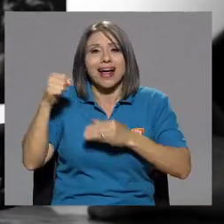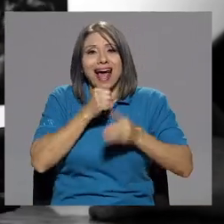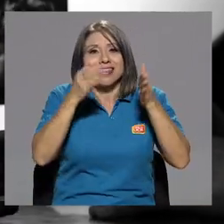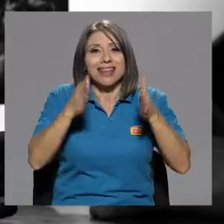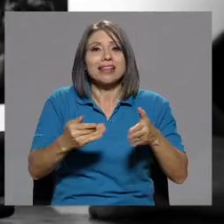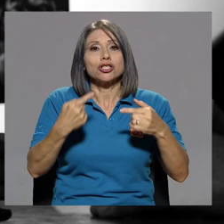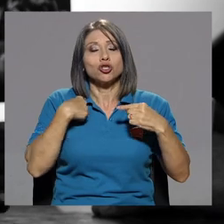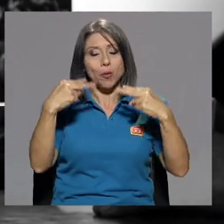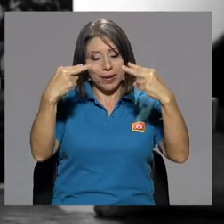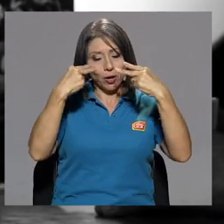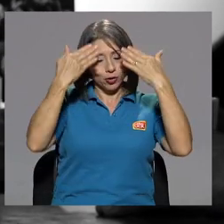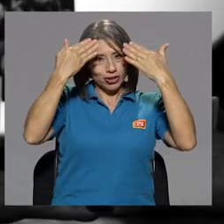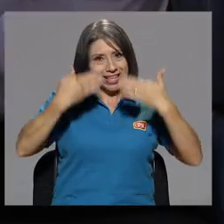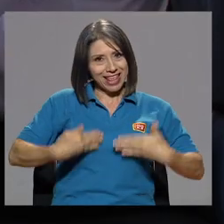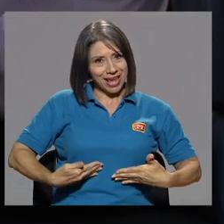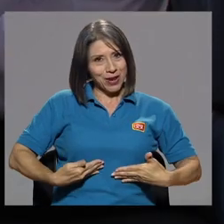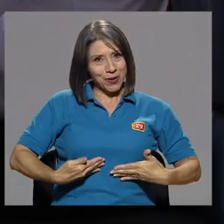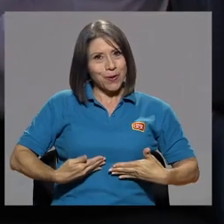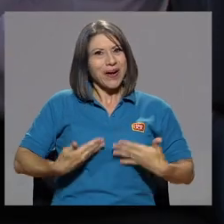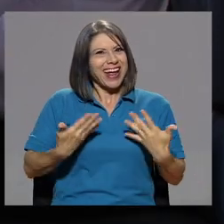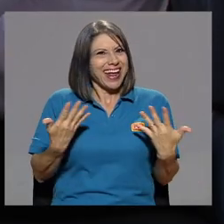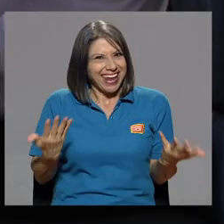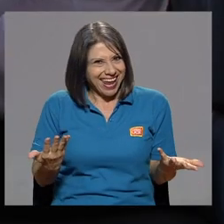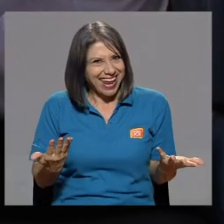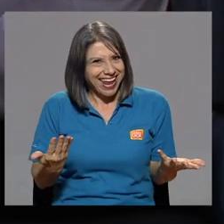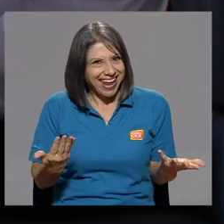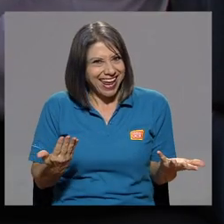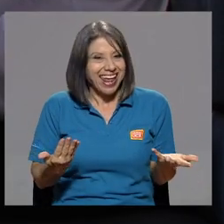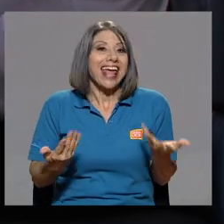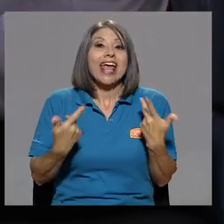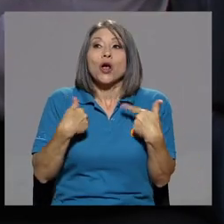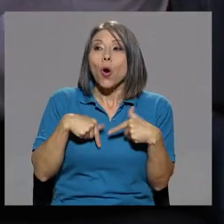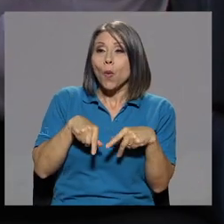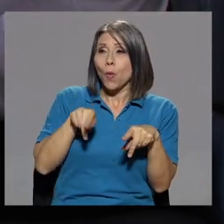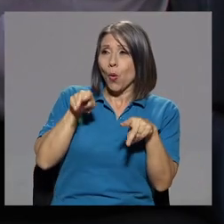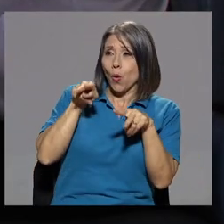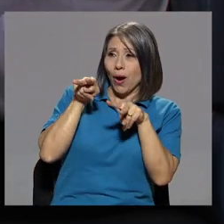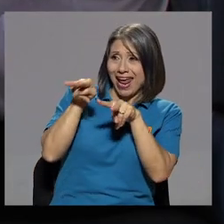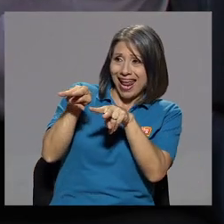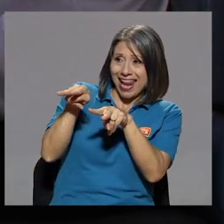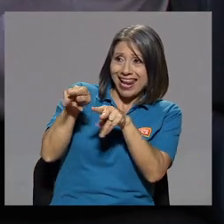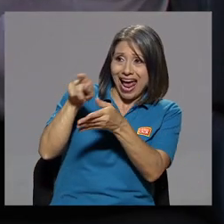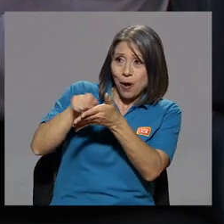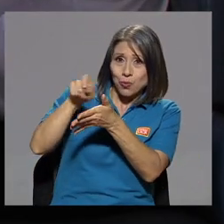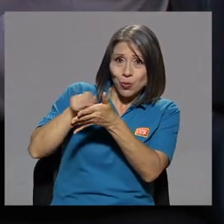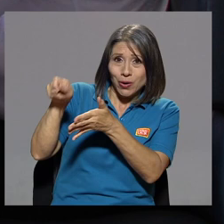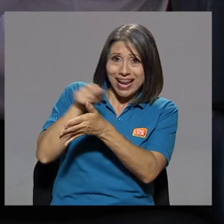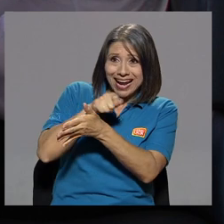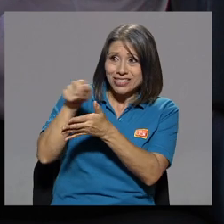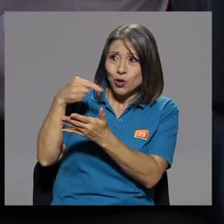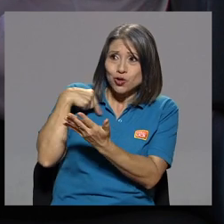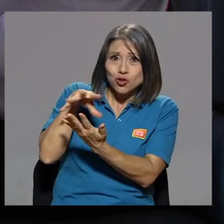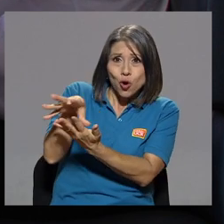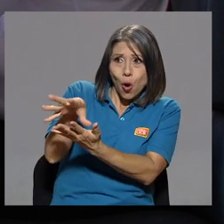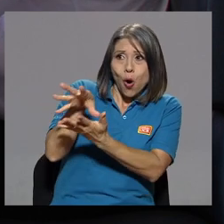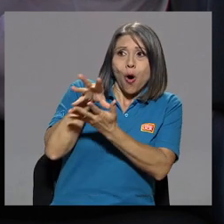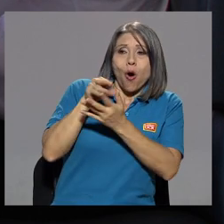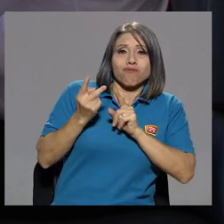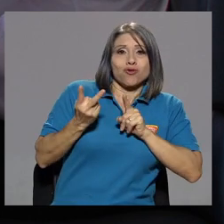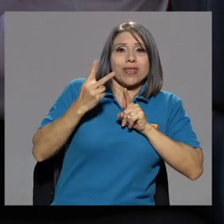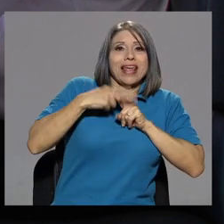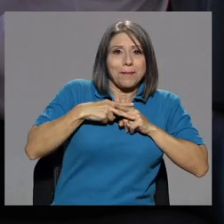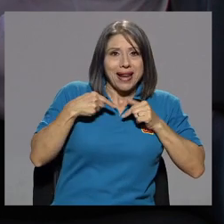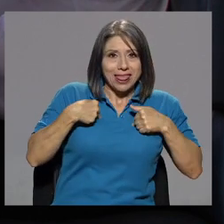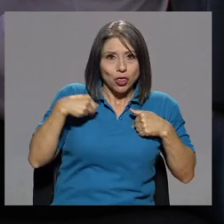Yo me considero intérprete. Yo soy intérprete. Yo interpreto al autor de la canción. Es que cuando usted